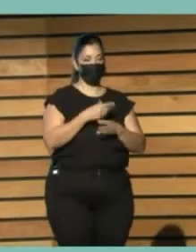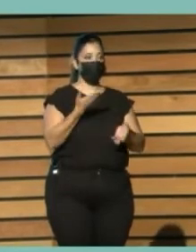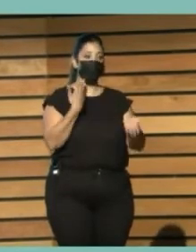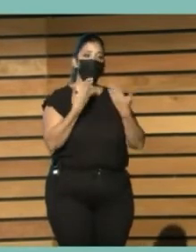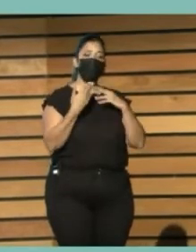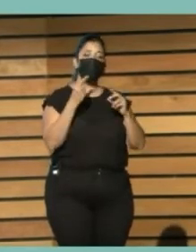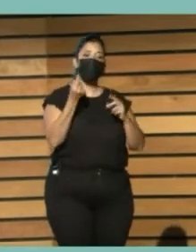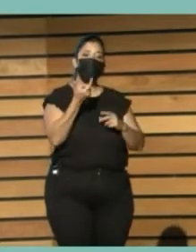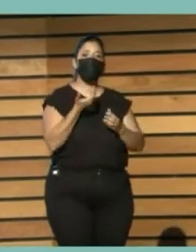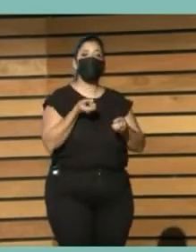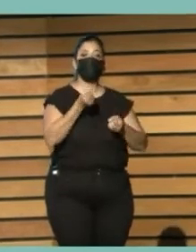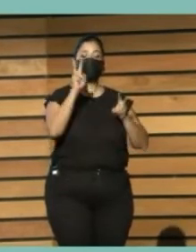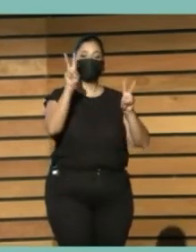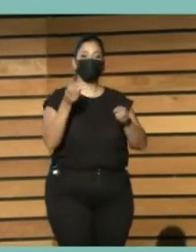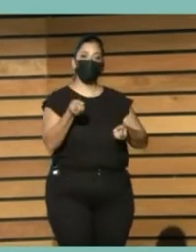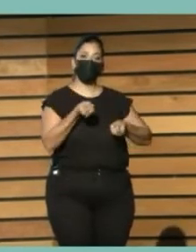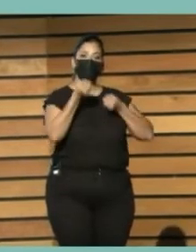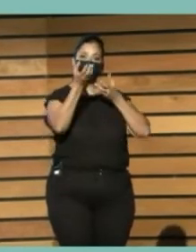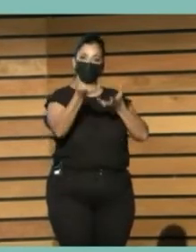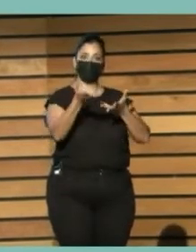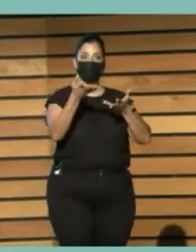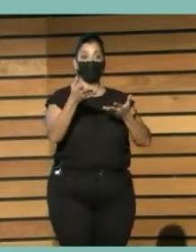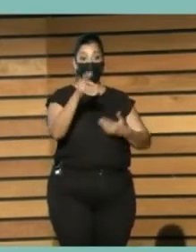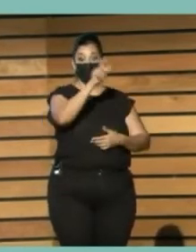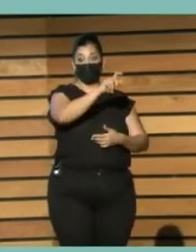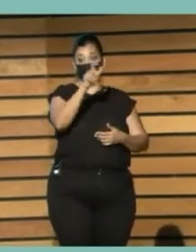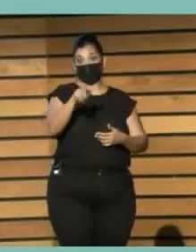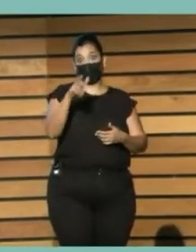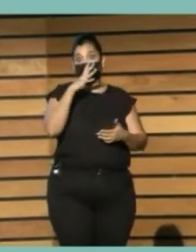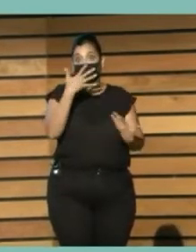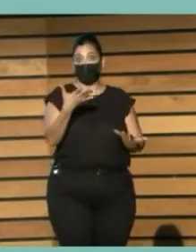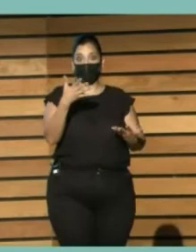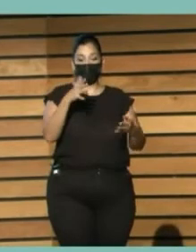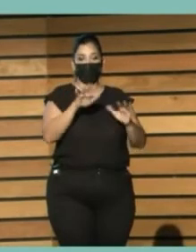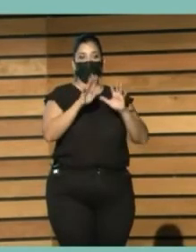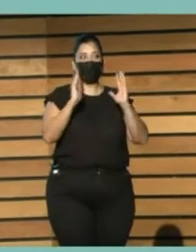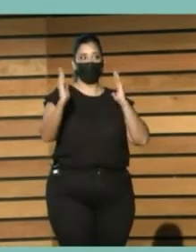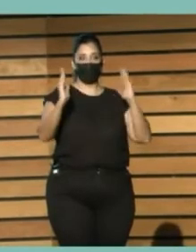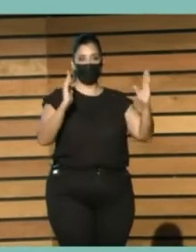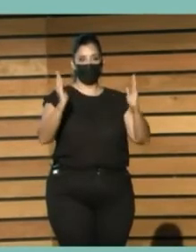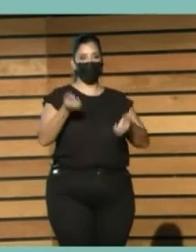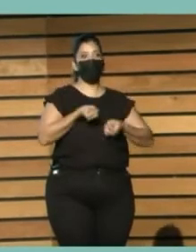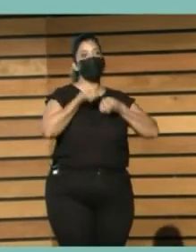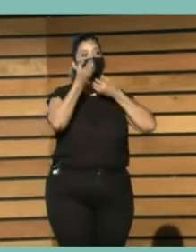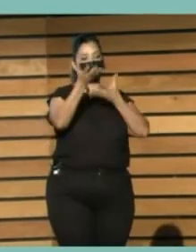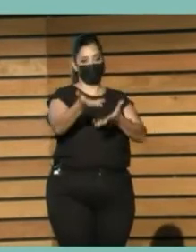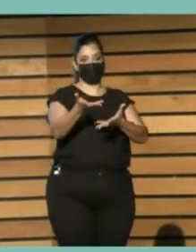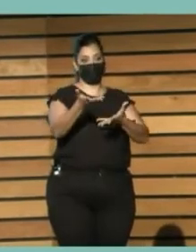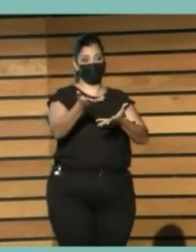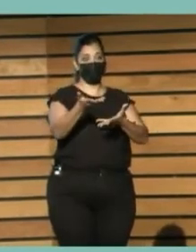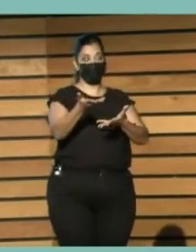Que la esencia De la sociedad De la información Reside En que